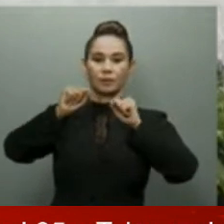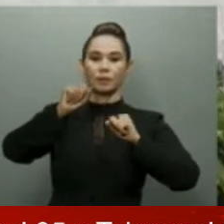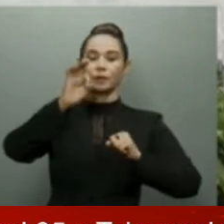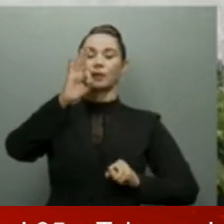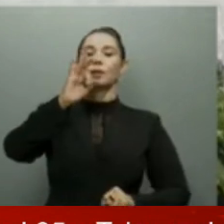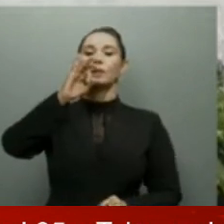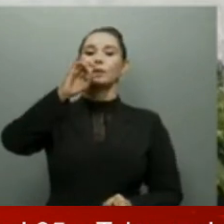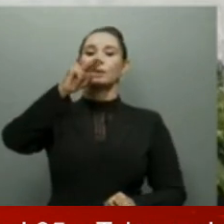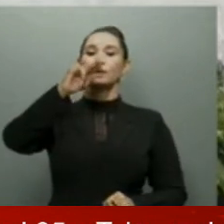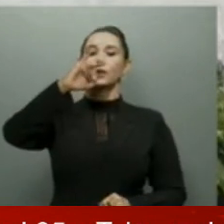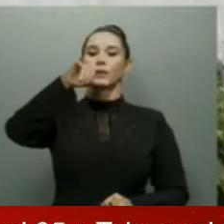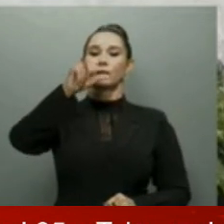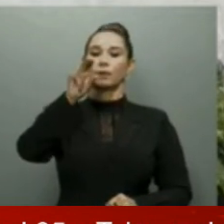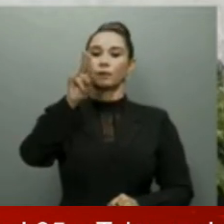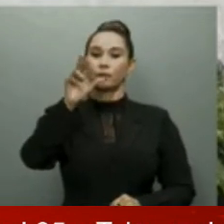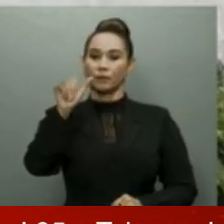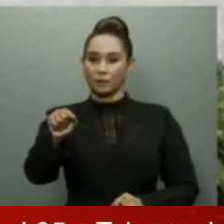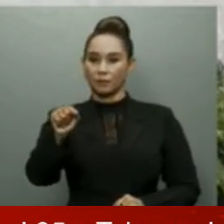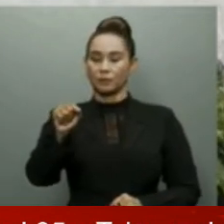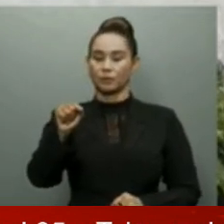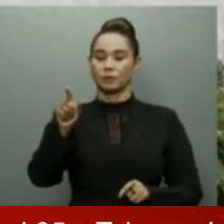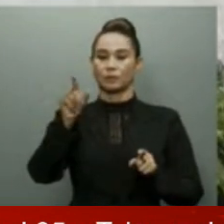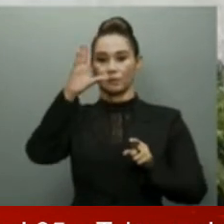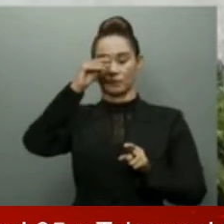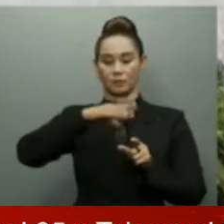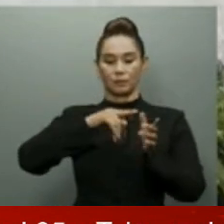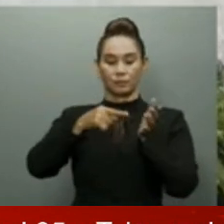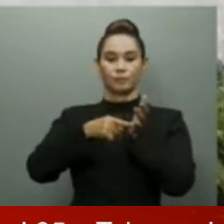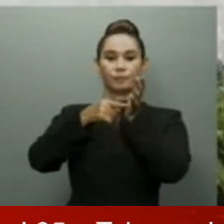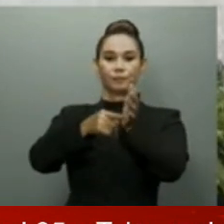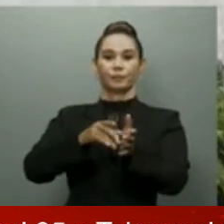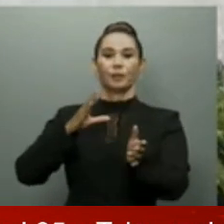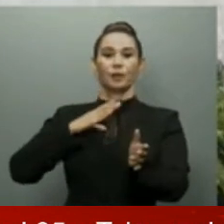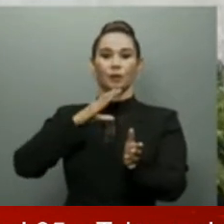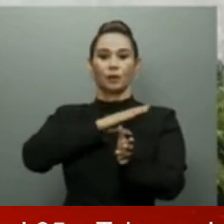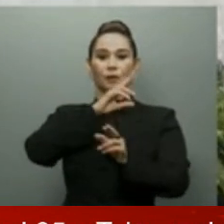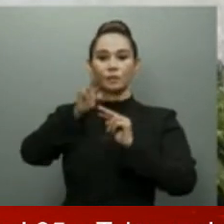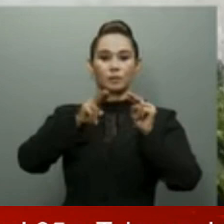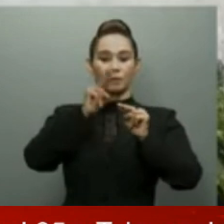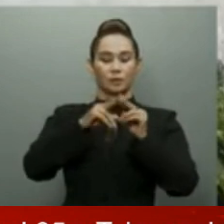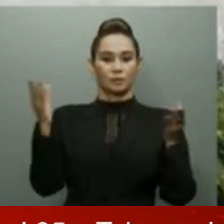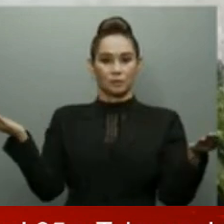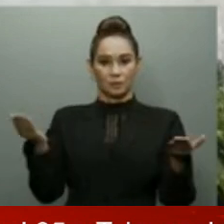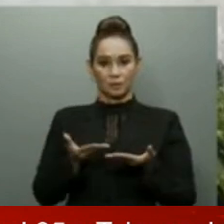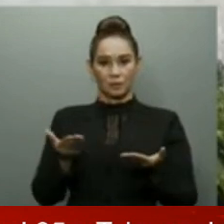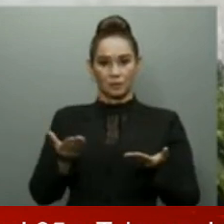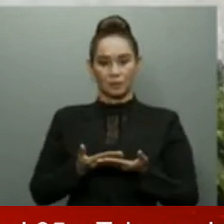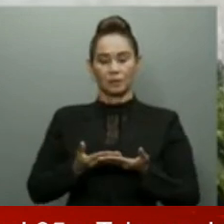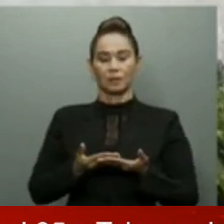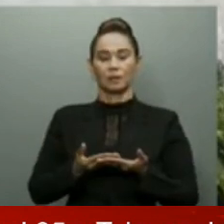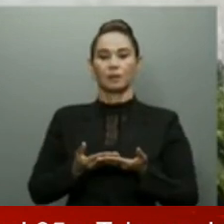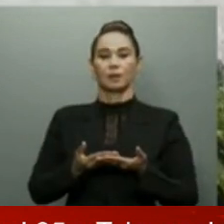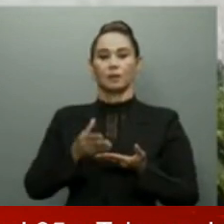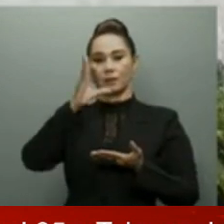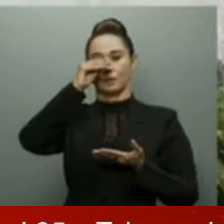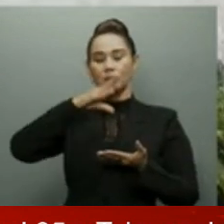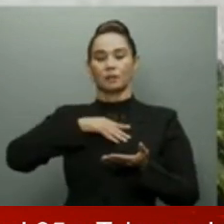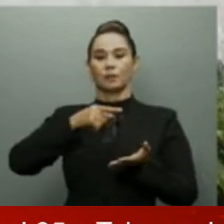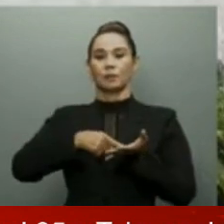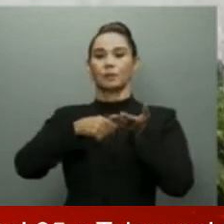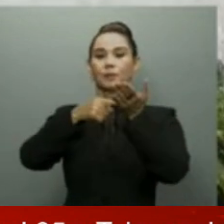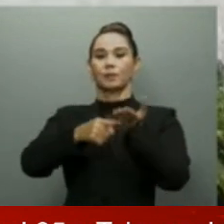señores representantes del Congreso Nacional que nos acompañan, señores representantes del Poder Judicial,